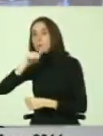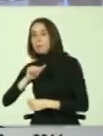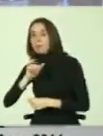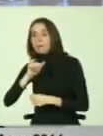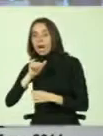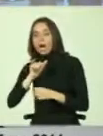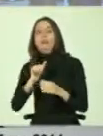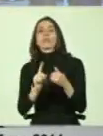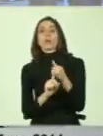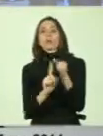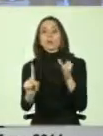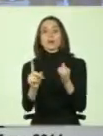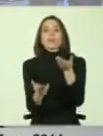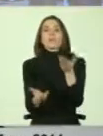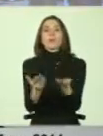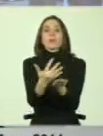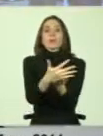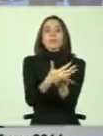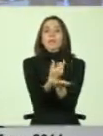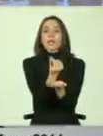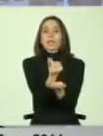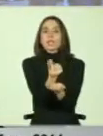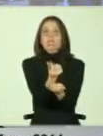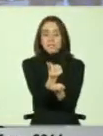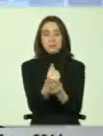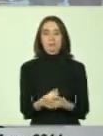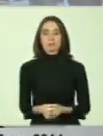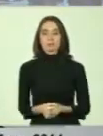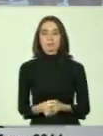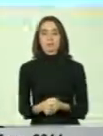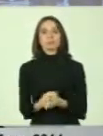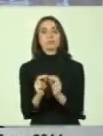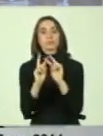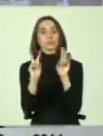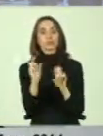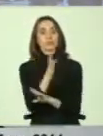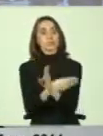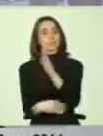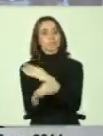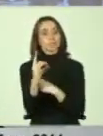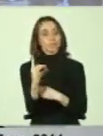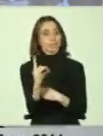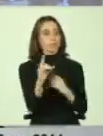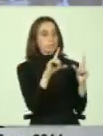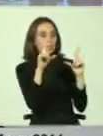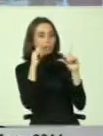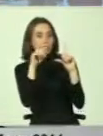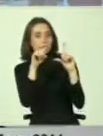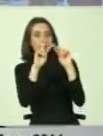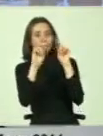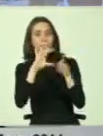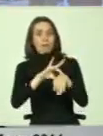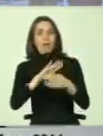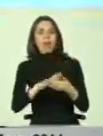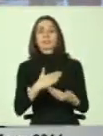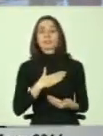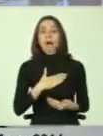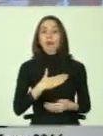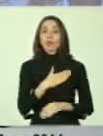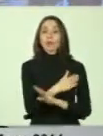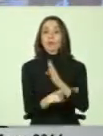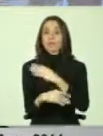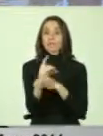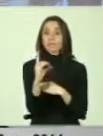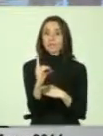segrega por ingreso. En torno a discapacidad, ese es el panorama de salud. En torno a discapacidad,